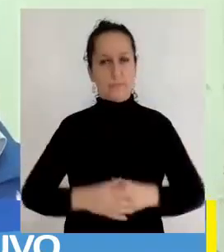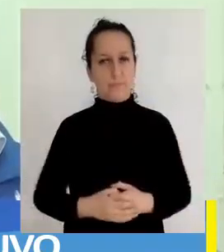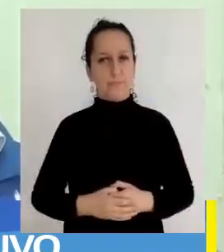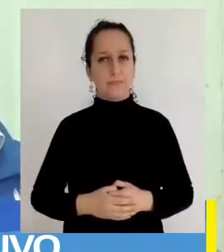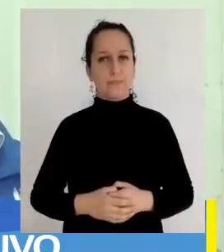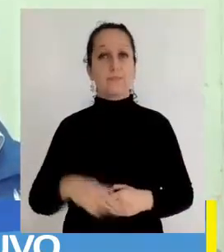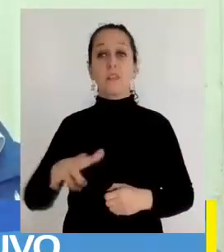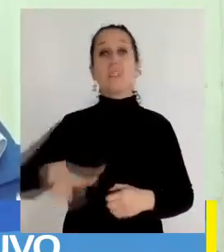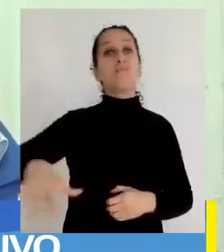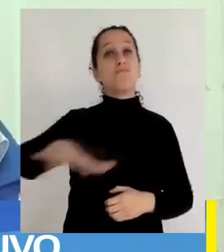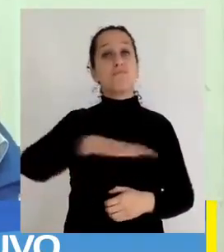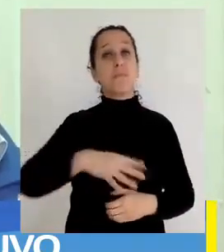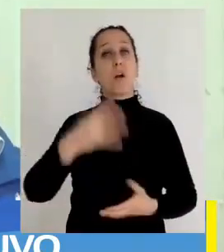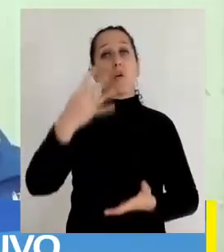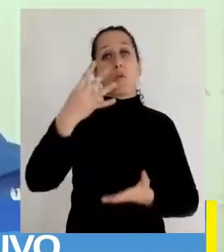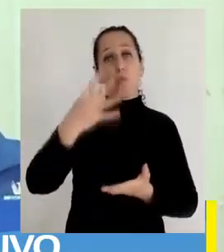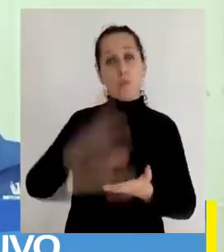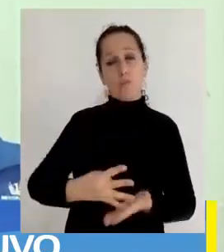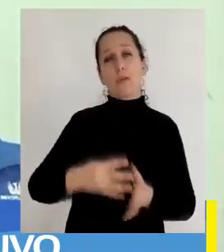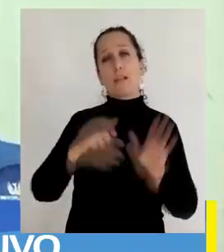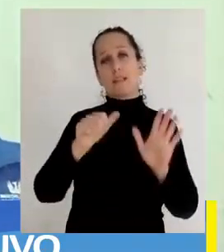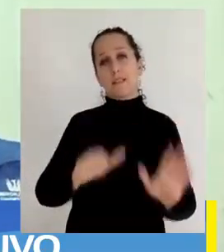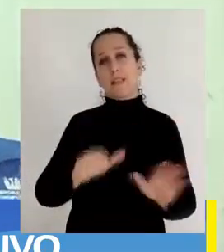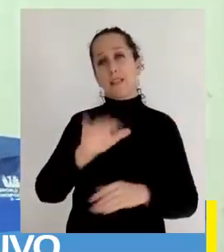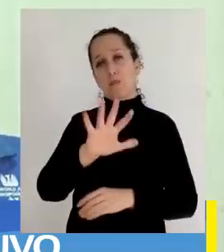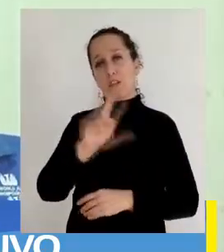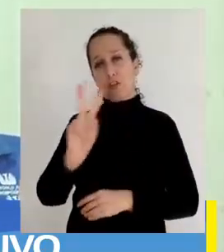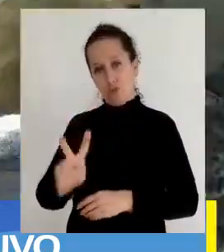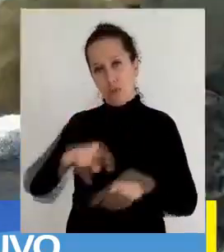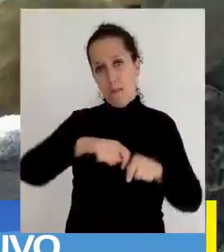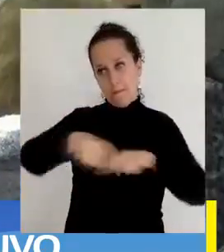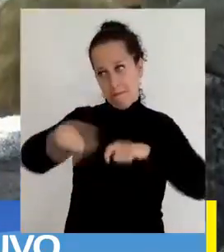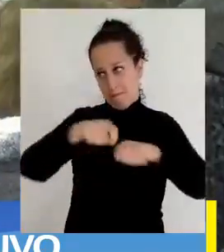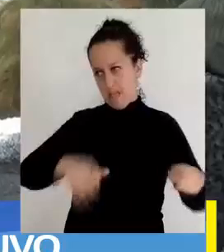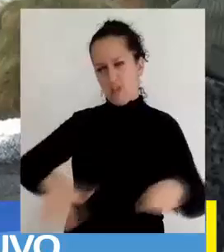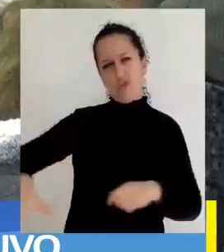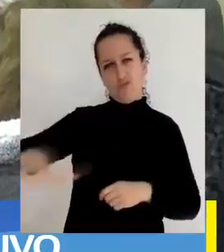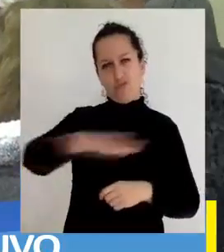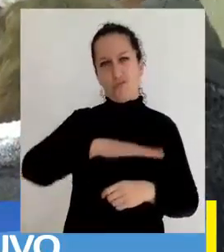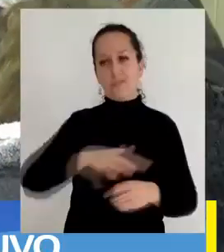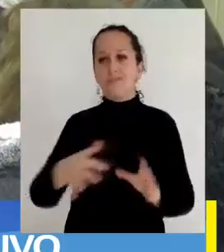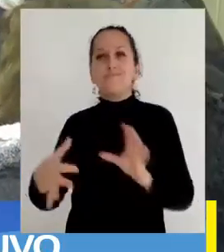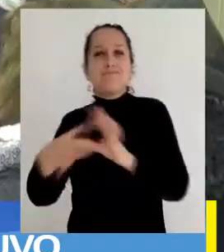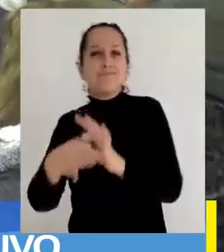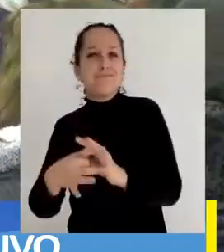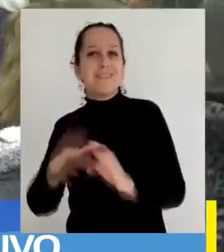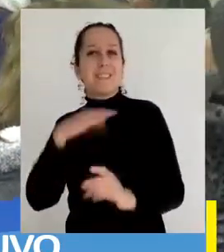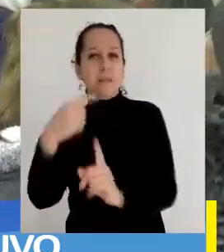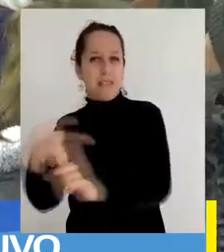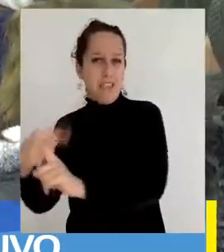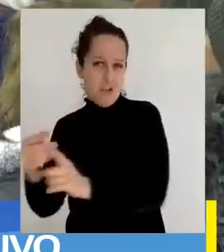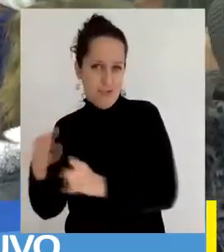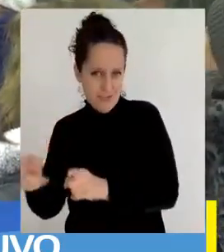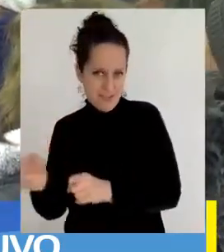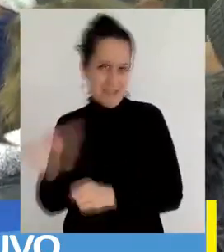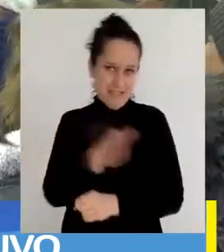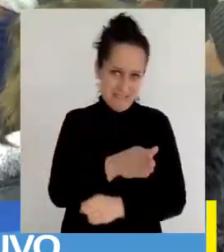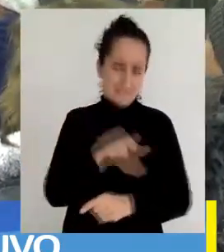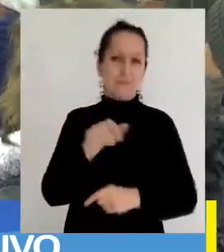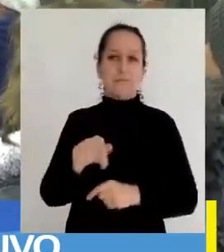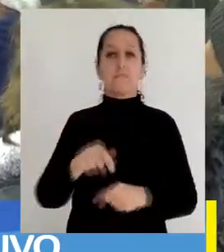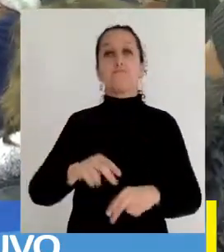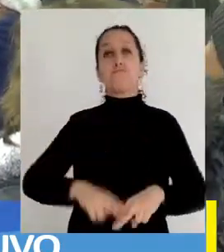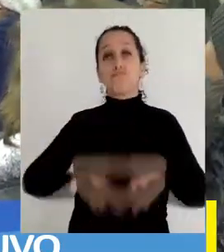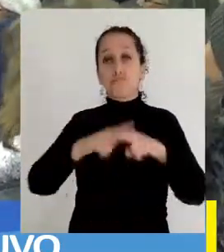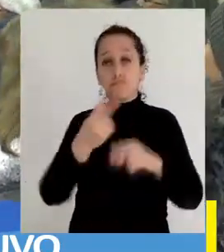El proyecto abarca un predio de 4.652 metros cuadrados que es parte del cementerio general y que será mejorado,